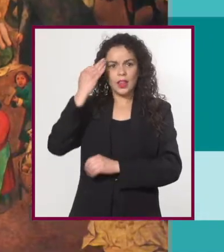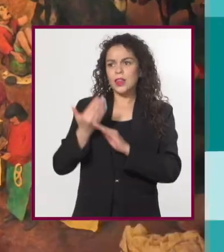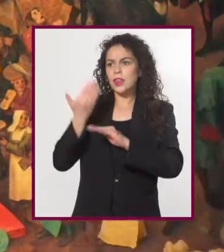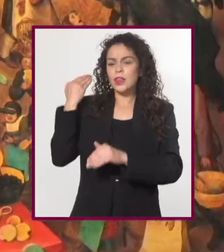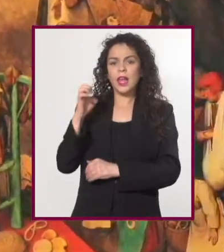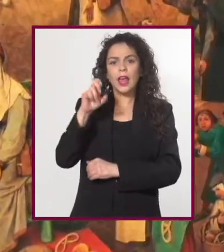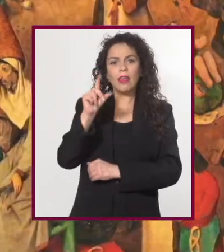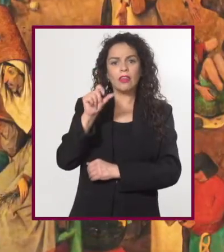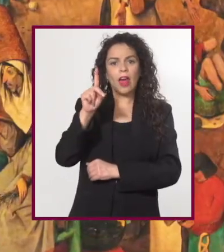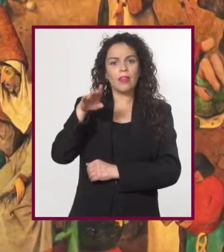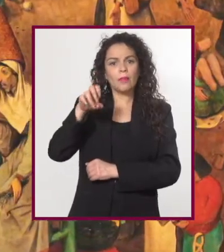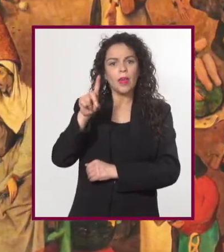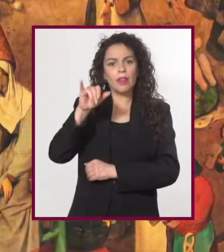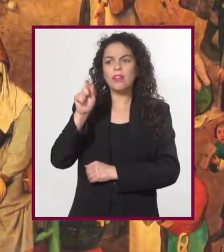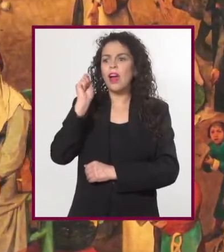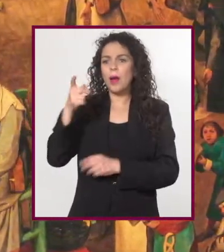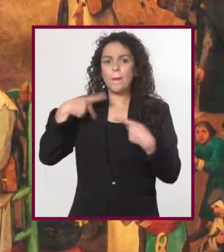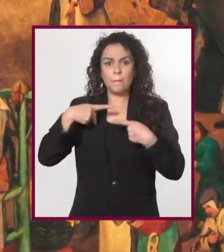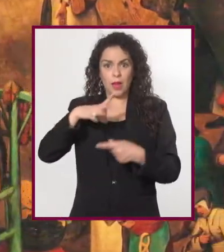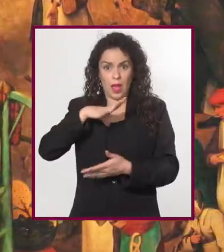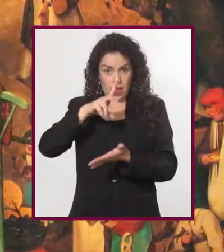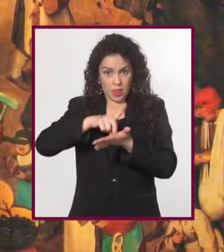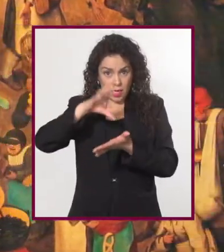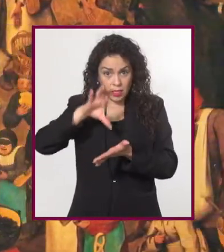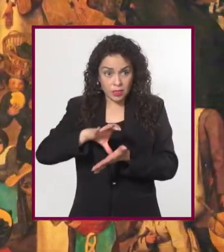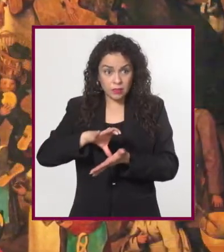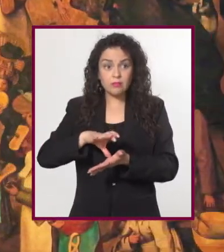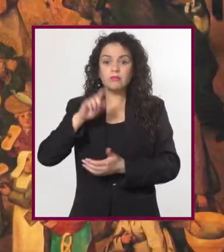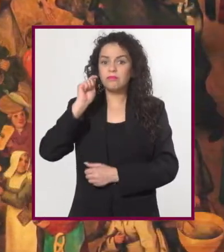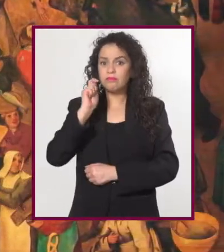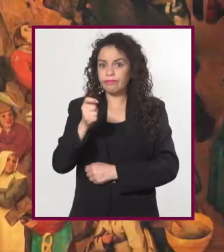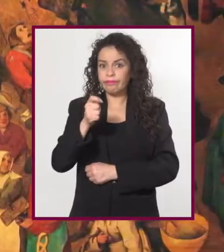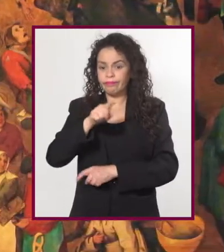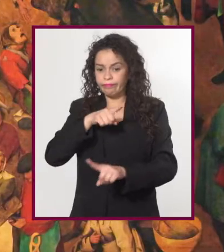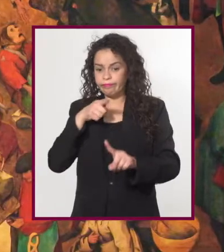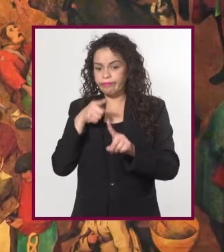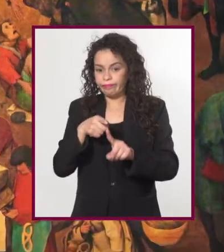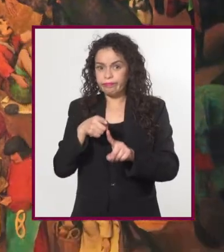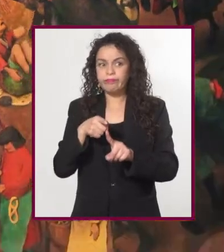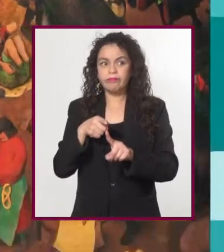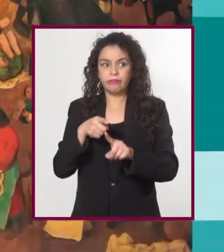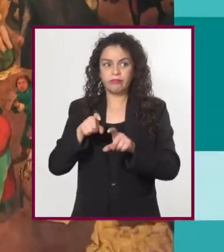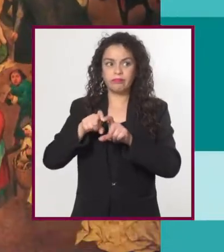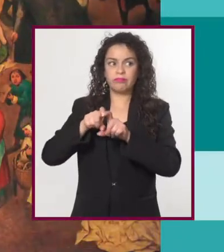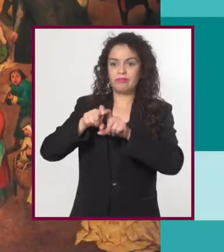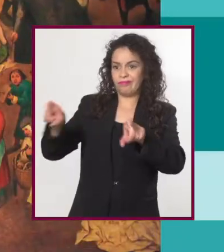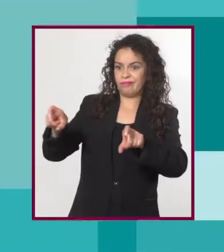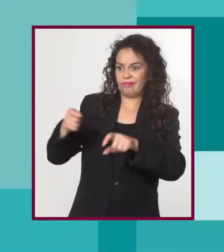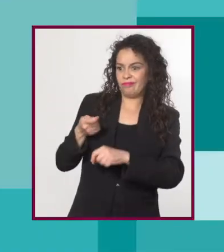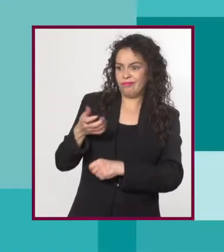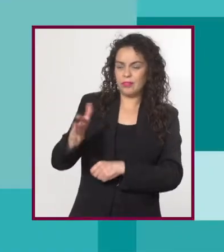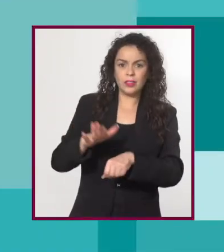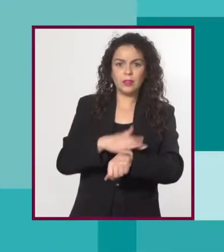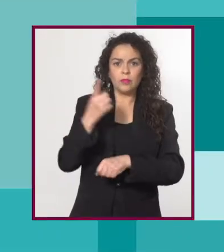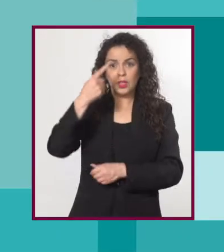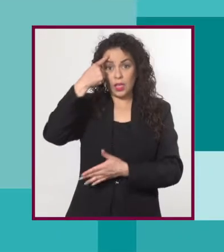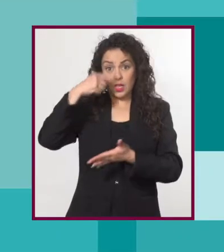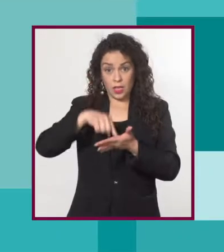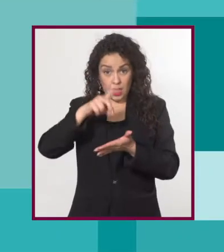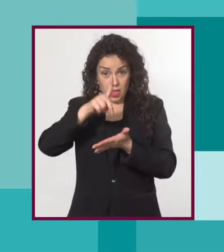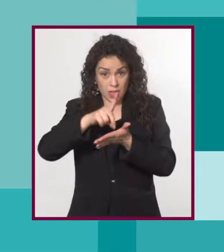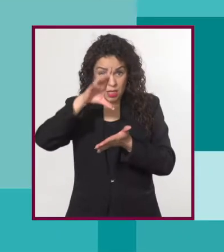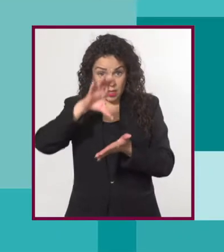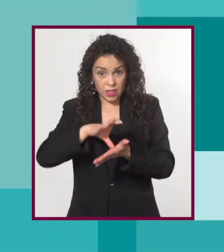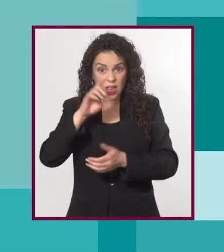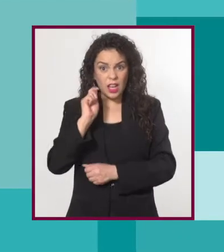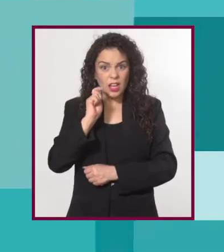Edad Media, las personas con algún tipo de discapacidad eran víctimas de un estereotipo basado más bien en la fe. Porque se